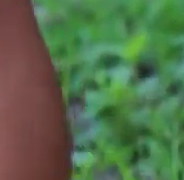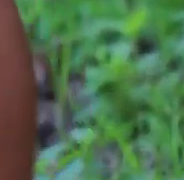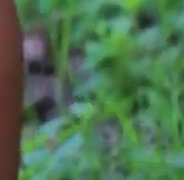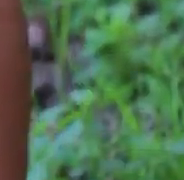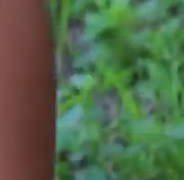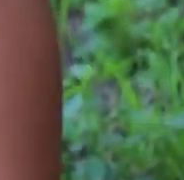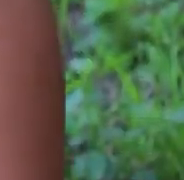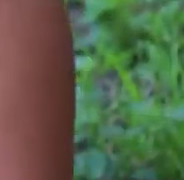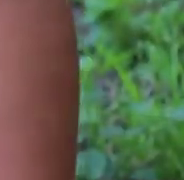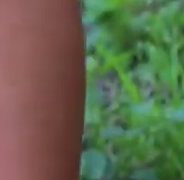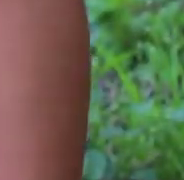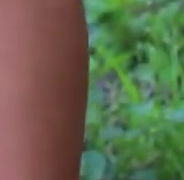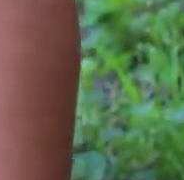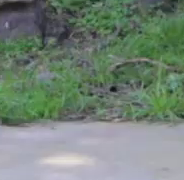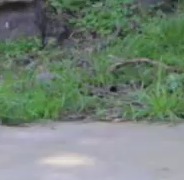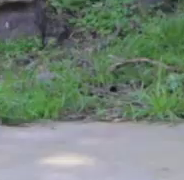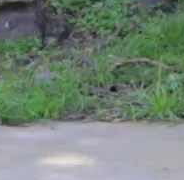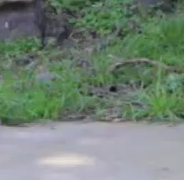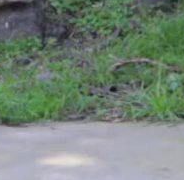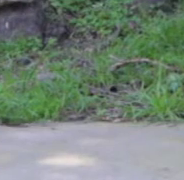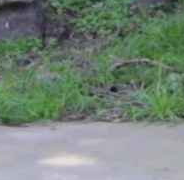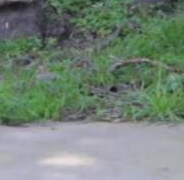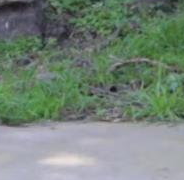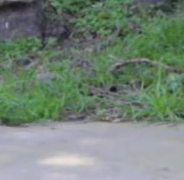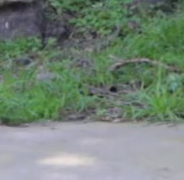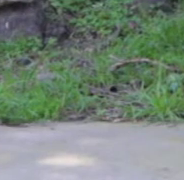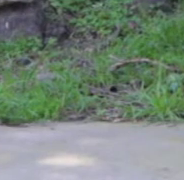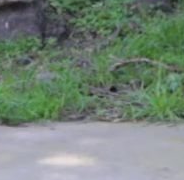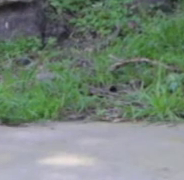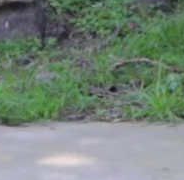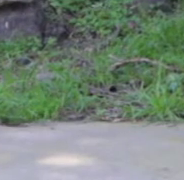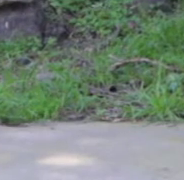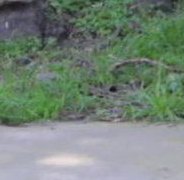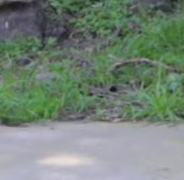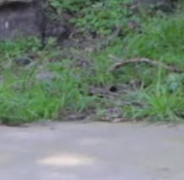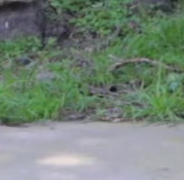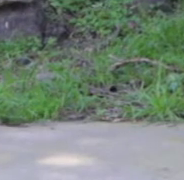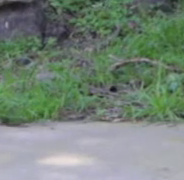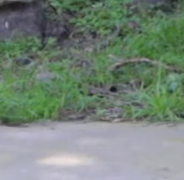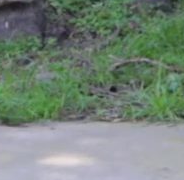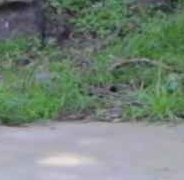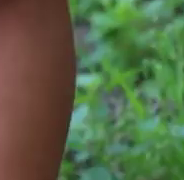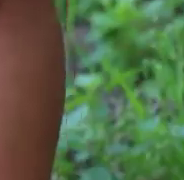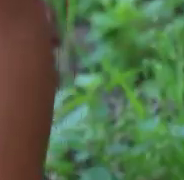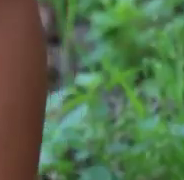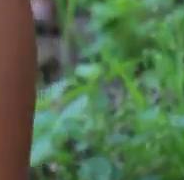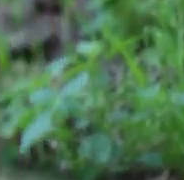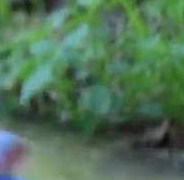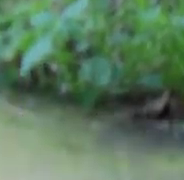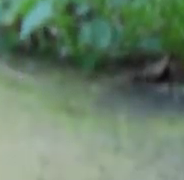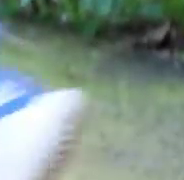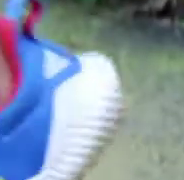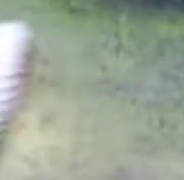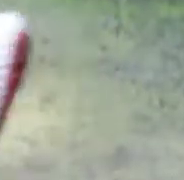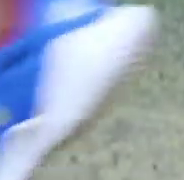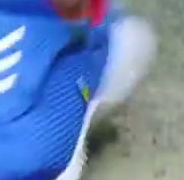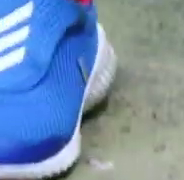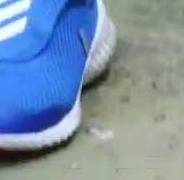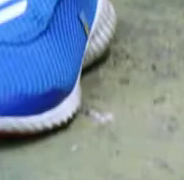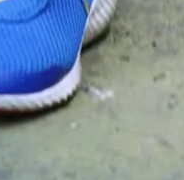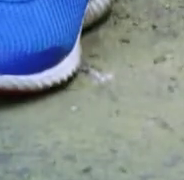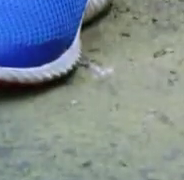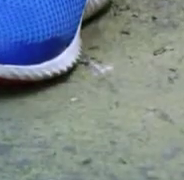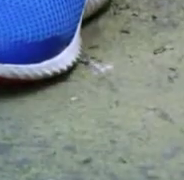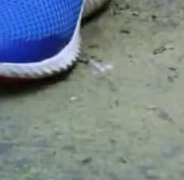Nuevamente. Bien. Exacto. Paramos. Descansamos. Respiramos. Acuérdense de